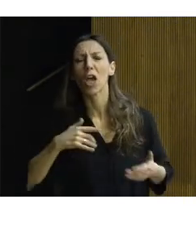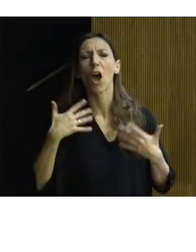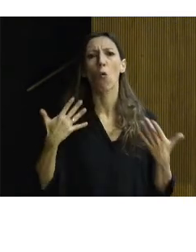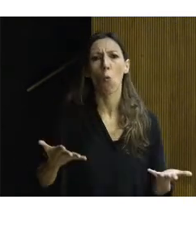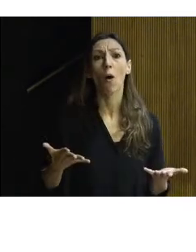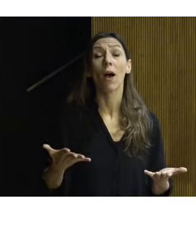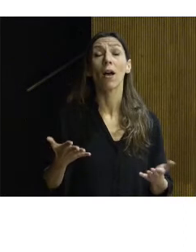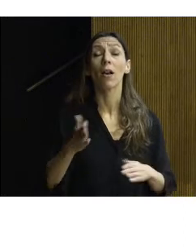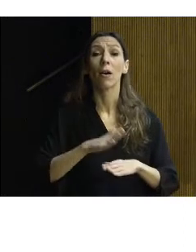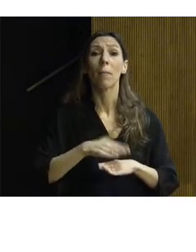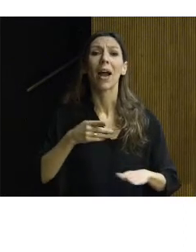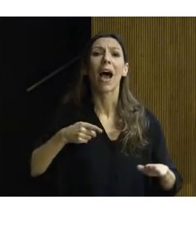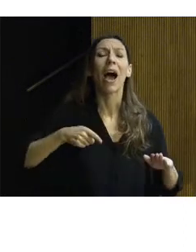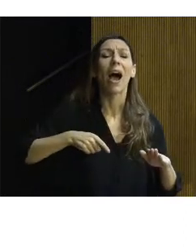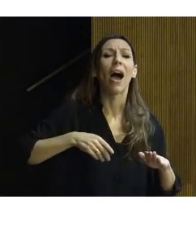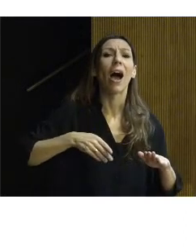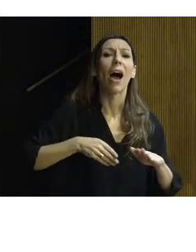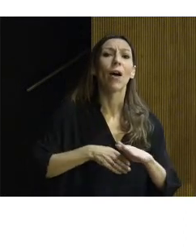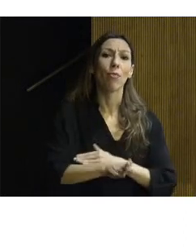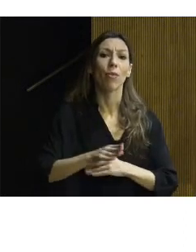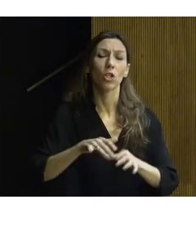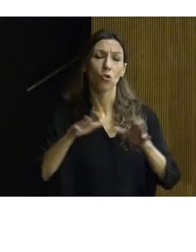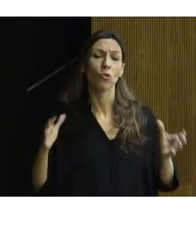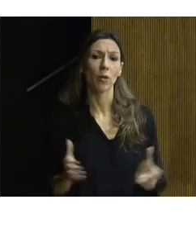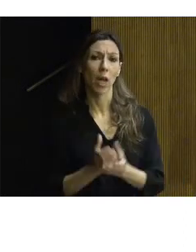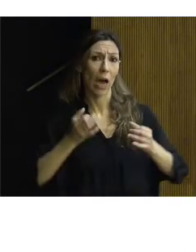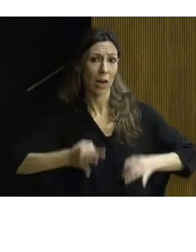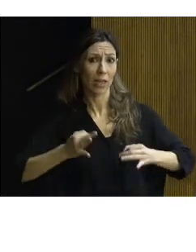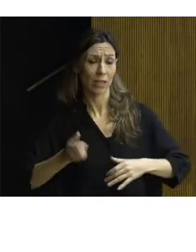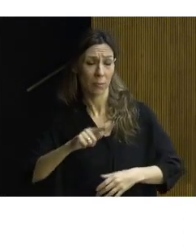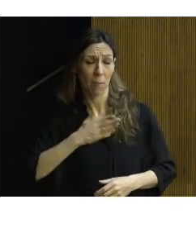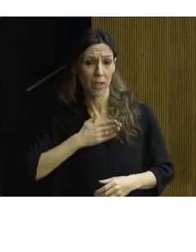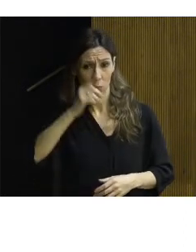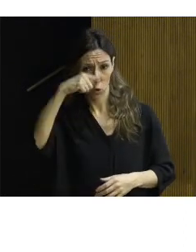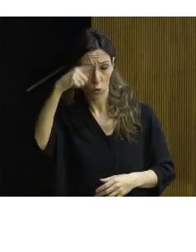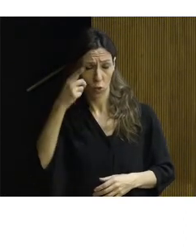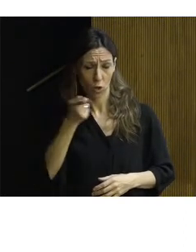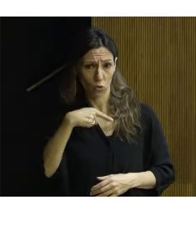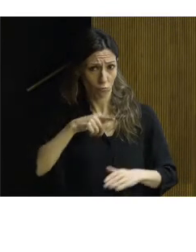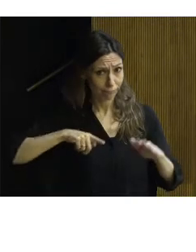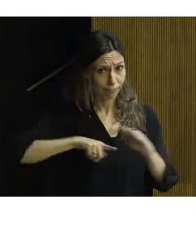acceso universal y, a la vez, lograr la adecuada conservación y transmisión del patrimonio cultural que debemos adaptar.